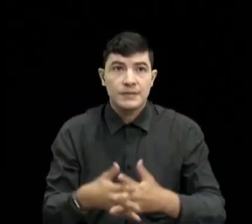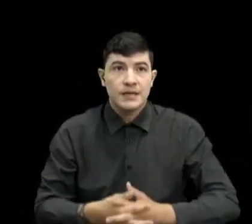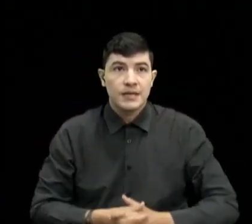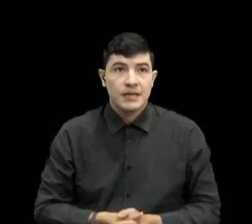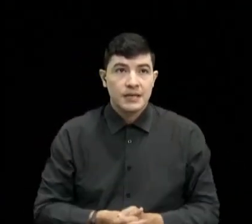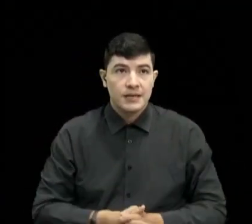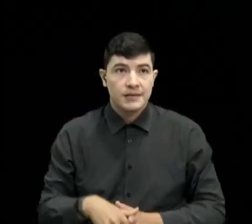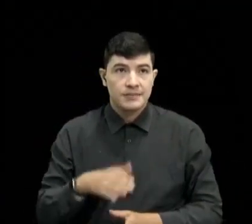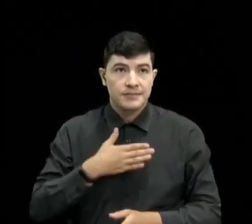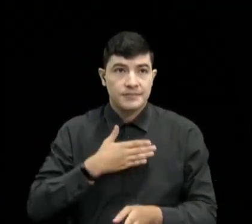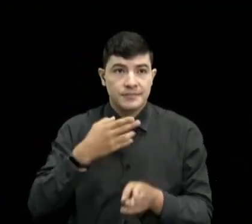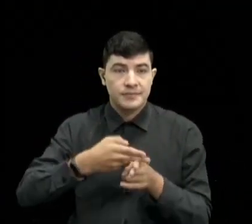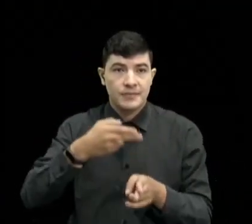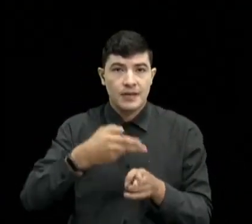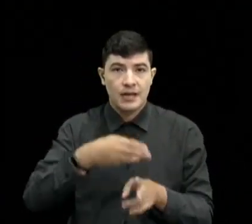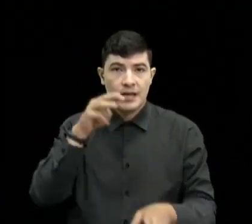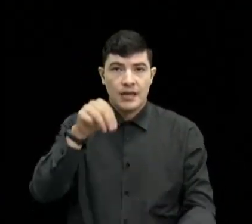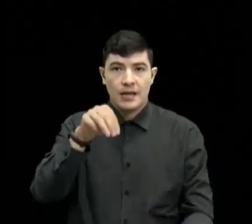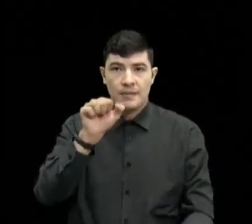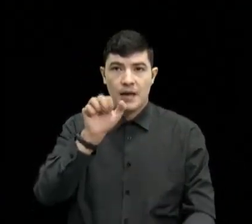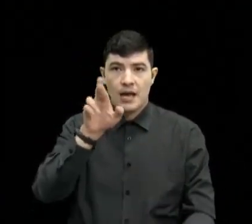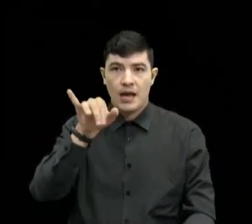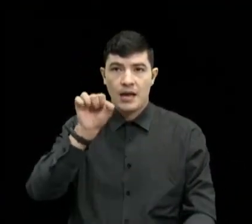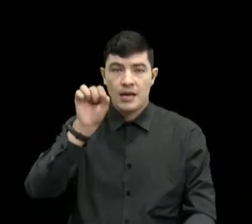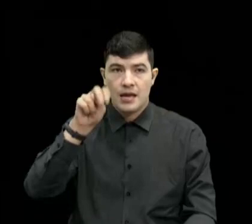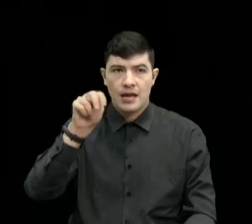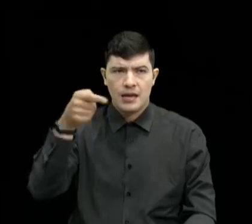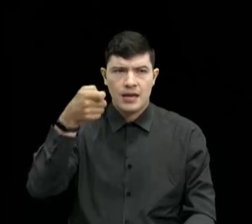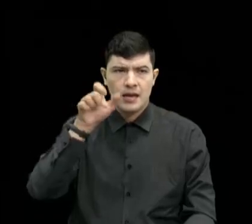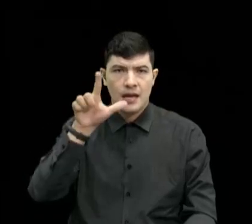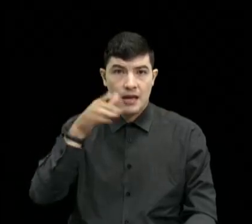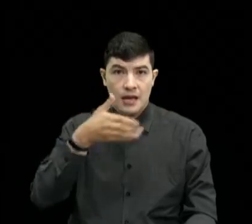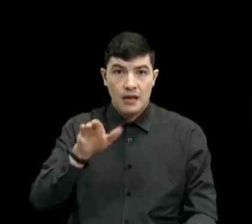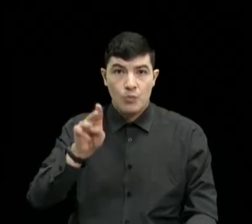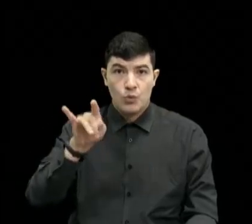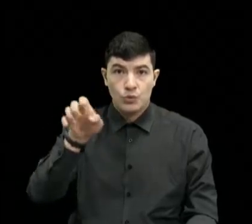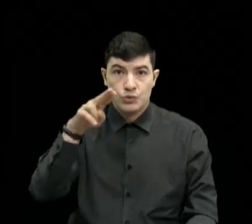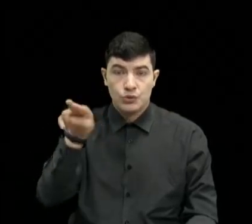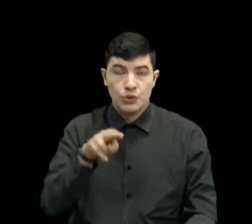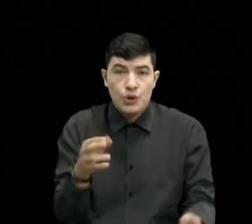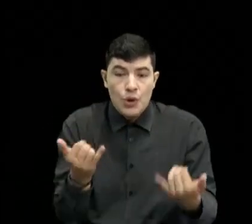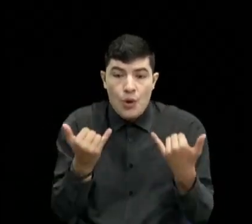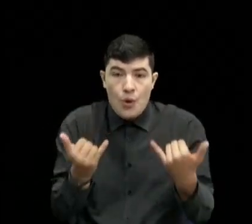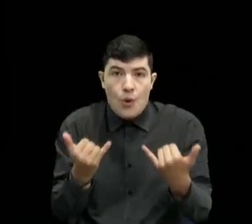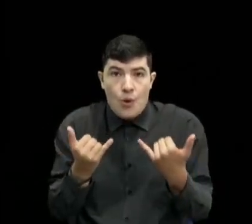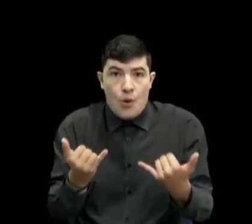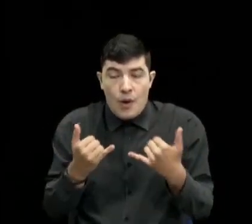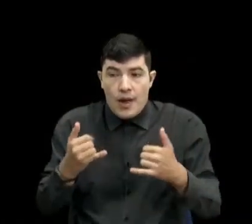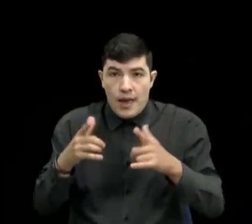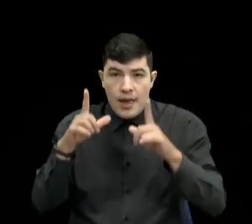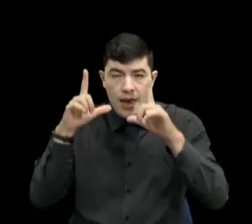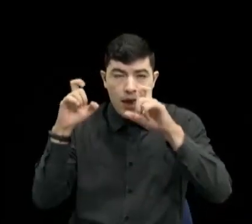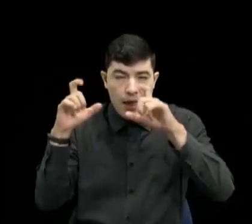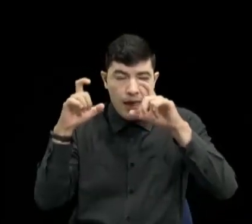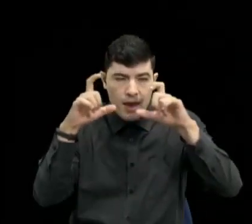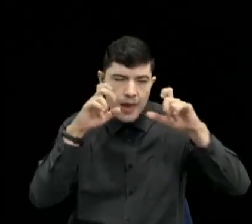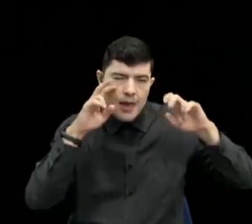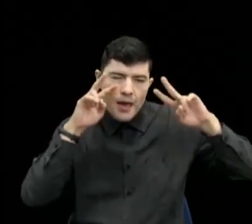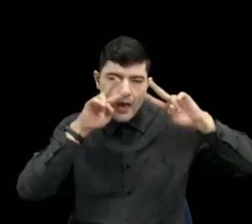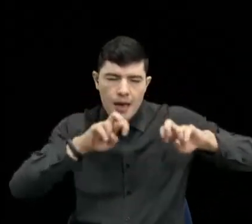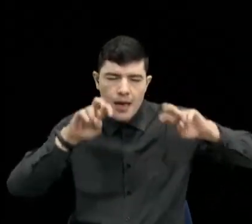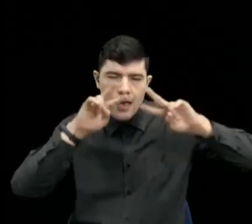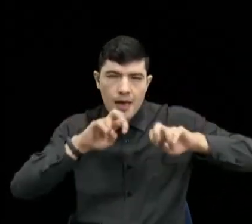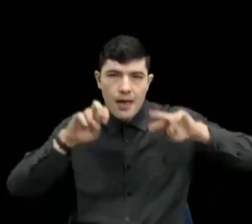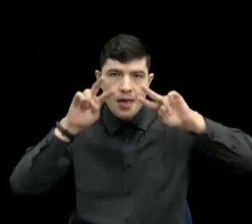Mi nombre es María Ángel Muñoz Gamboa. Y el día de hoy me encuentro investigando